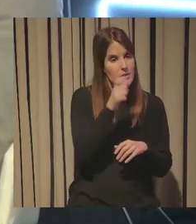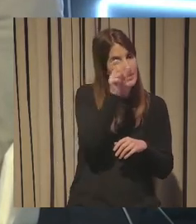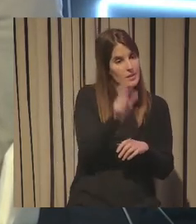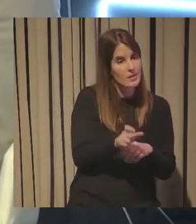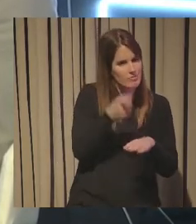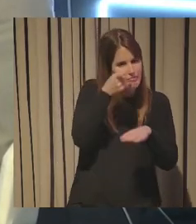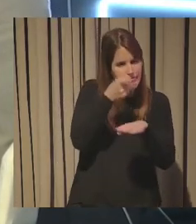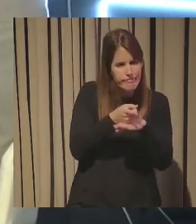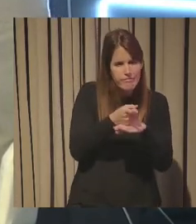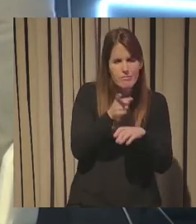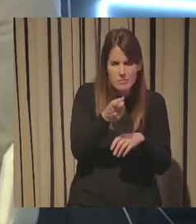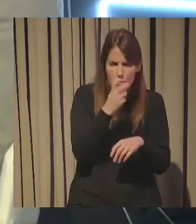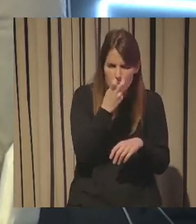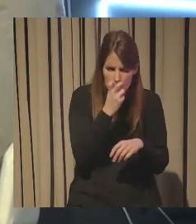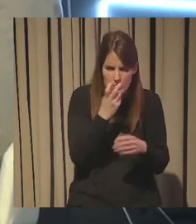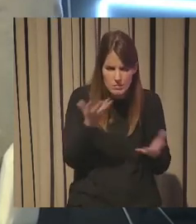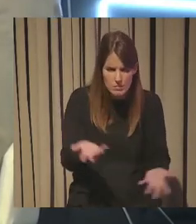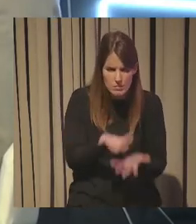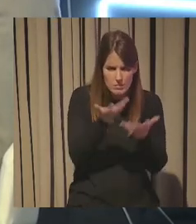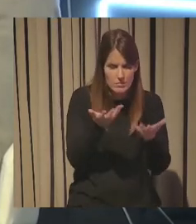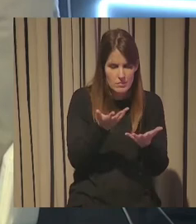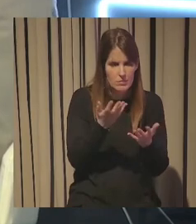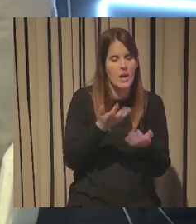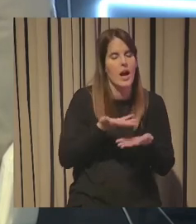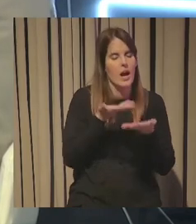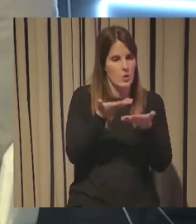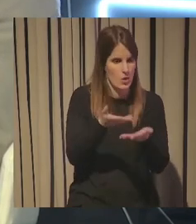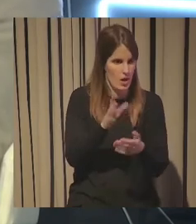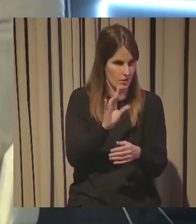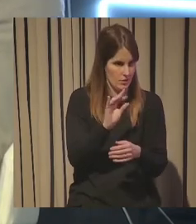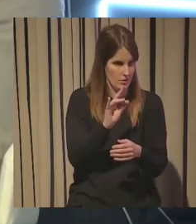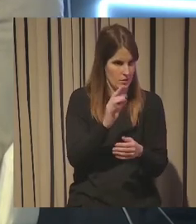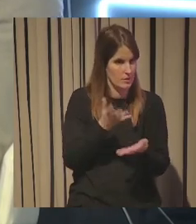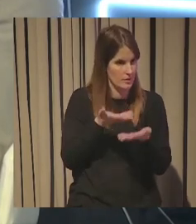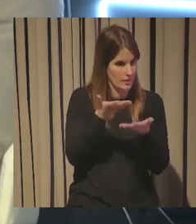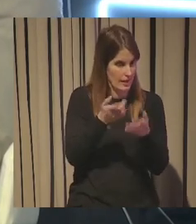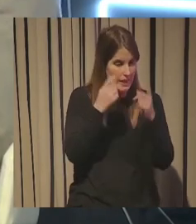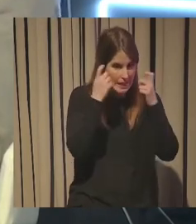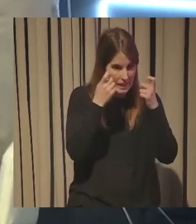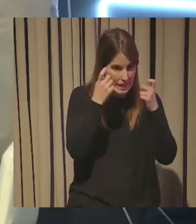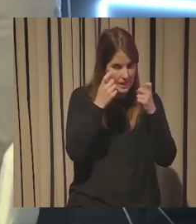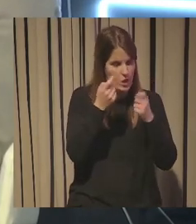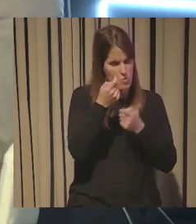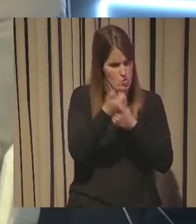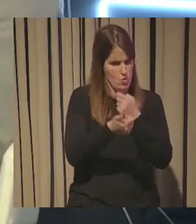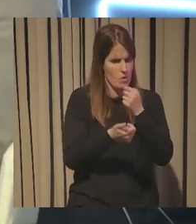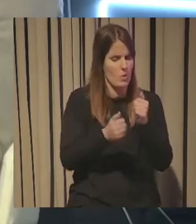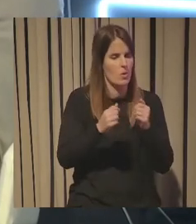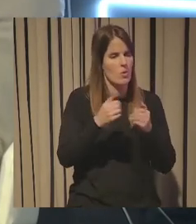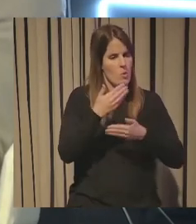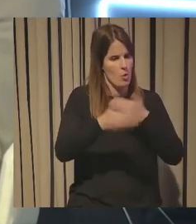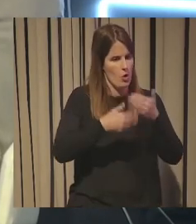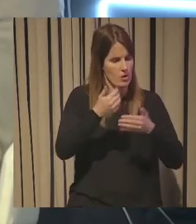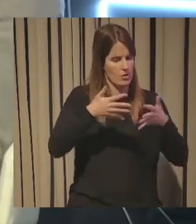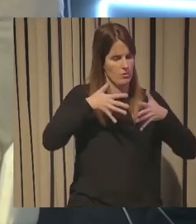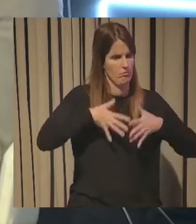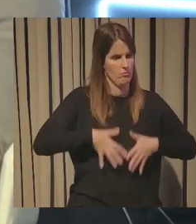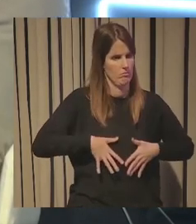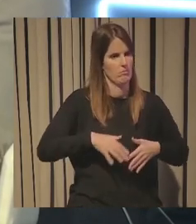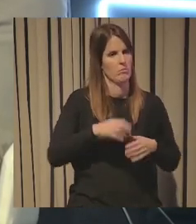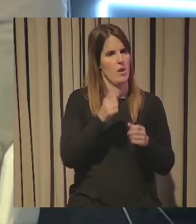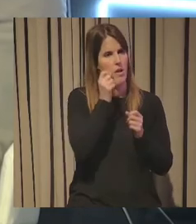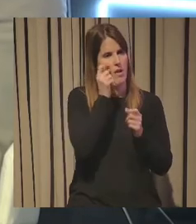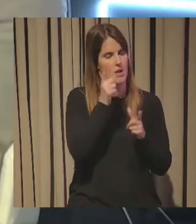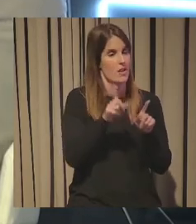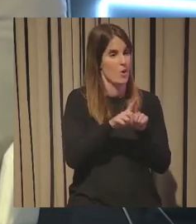a que sea curiosa le puedes ayudar y puedes hacer que sea más o menos mecánico ese proceso y que lo hagas sin querer como cuando